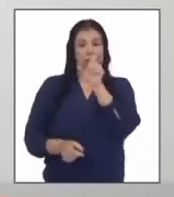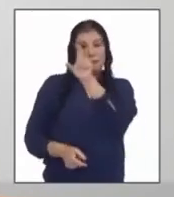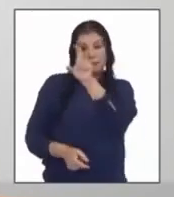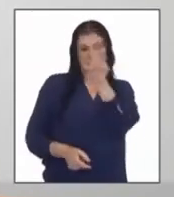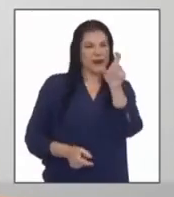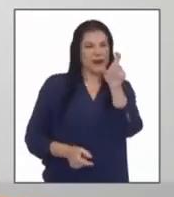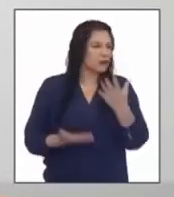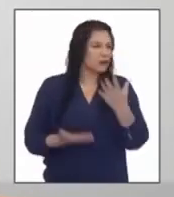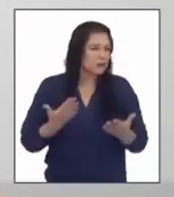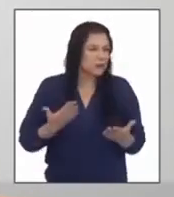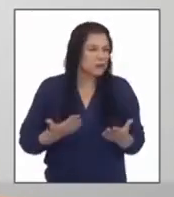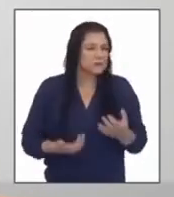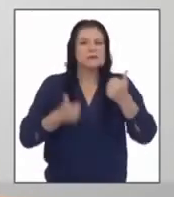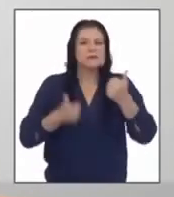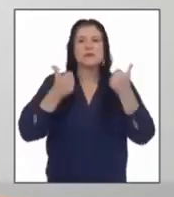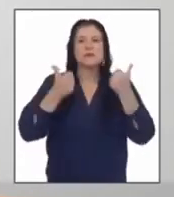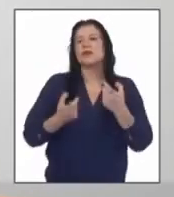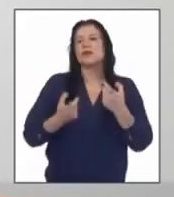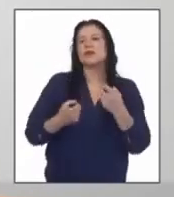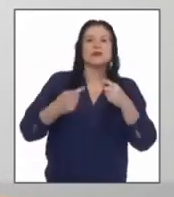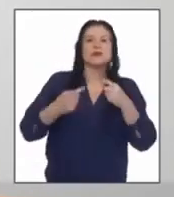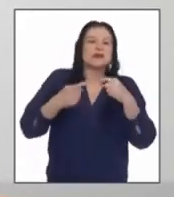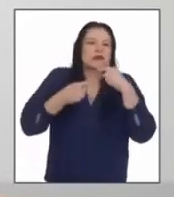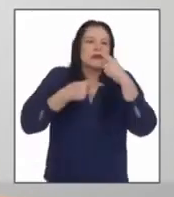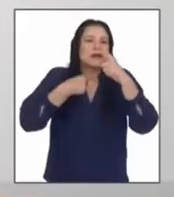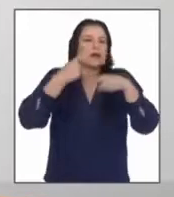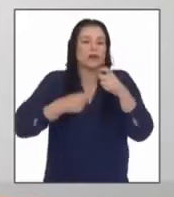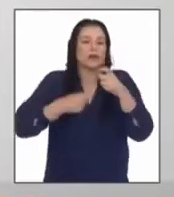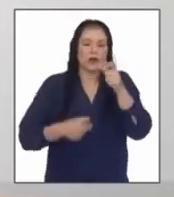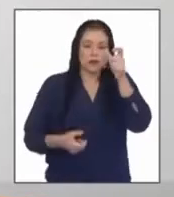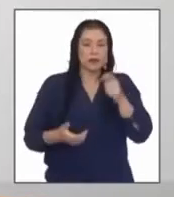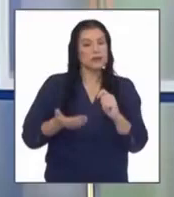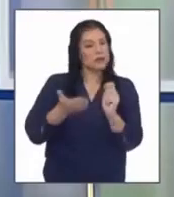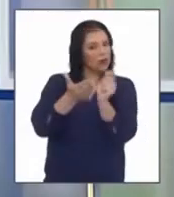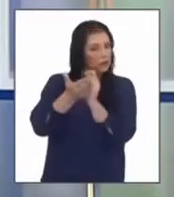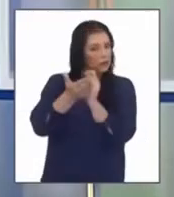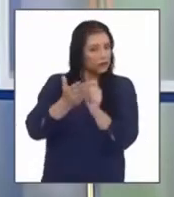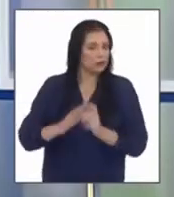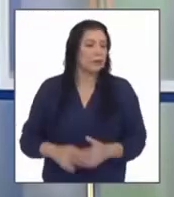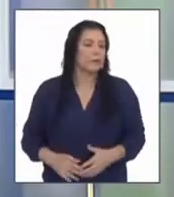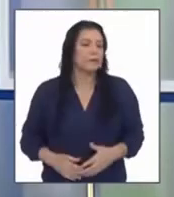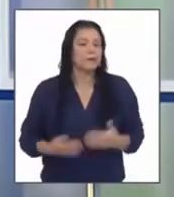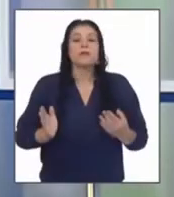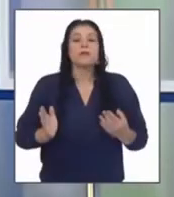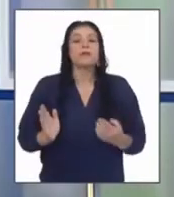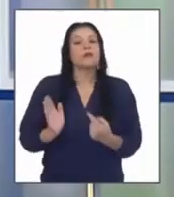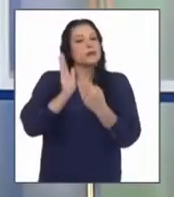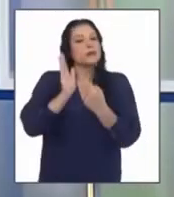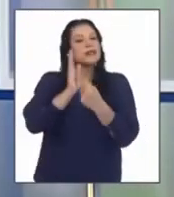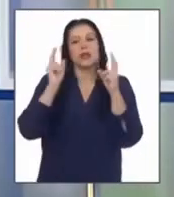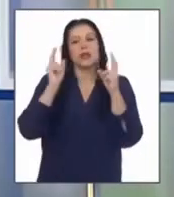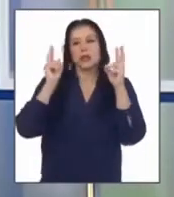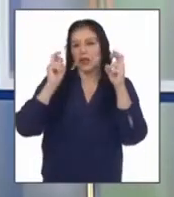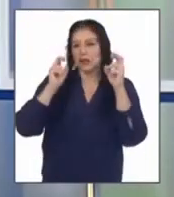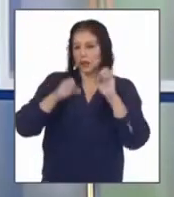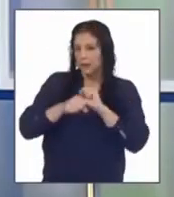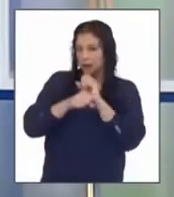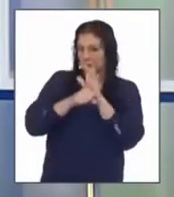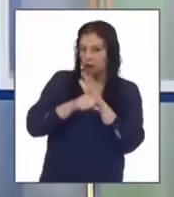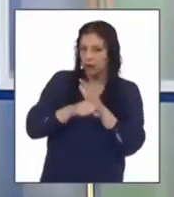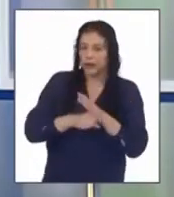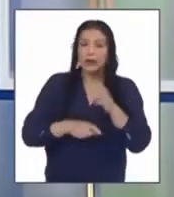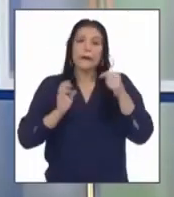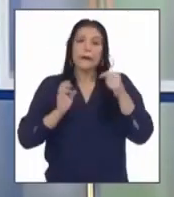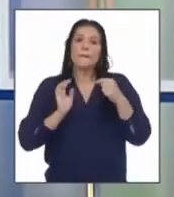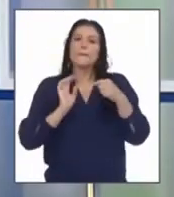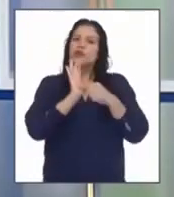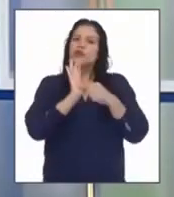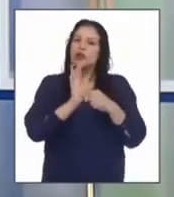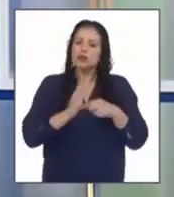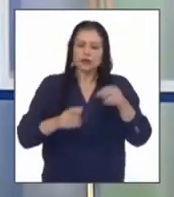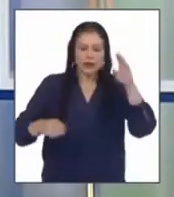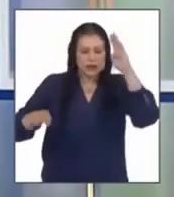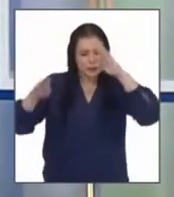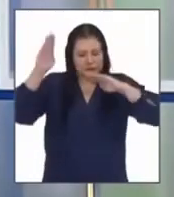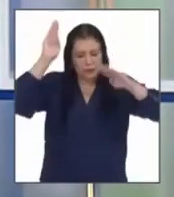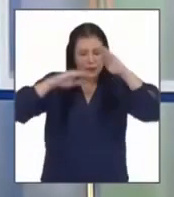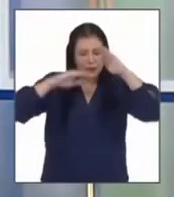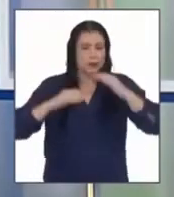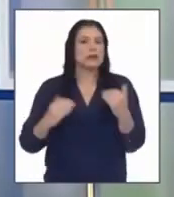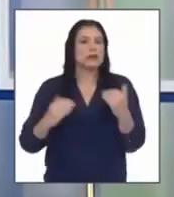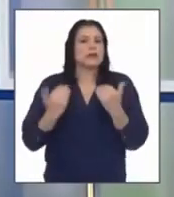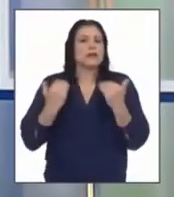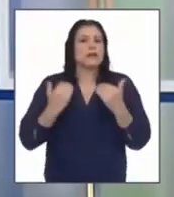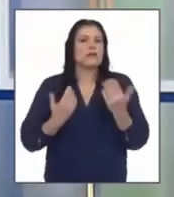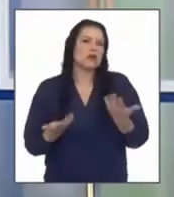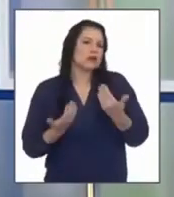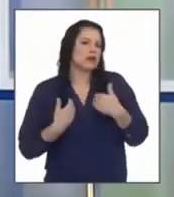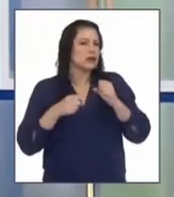párrafo que nos quiere transmitir la autora hace una presentación del tema señalando la preocupación y el temor que ha despertado